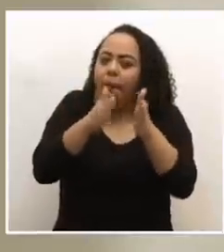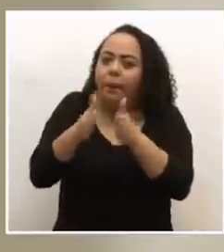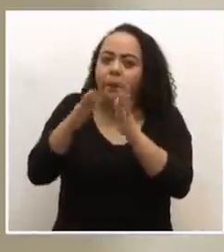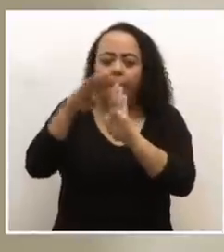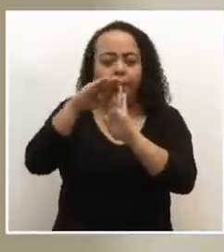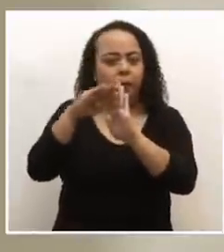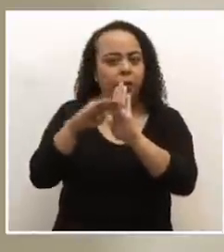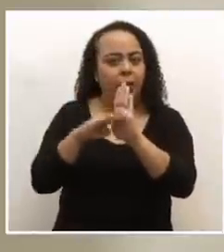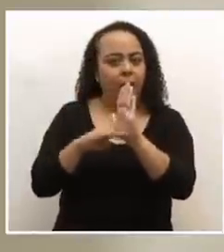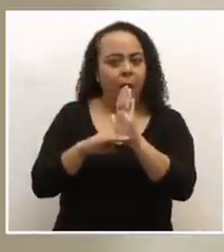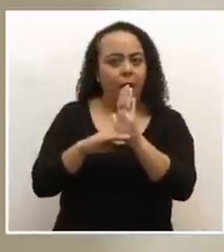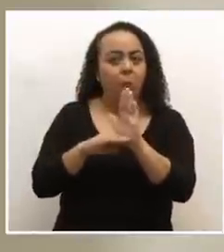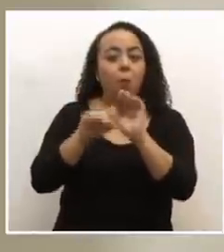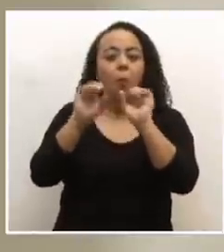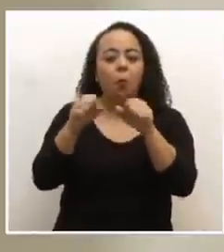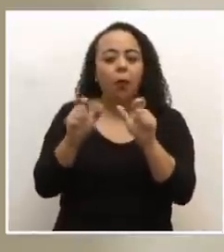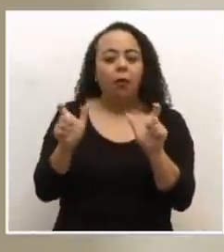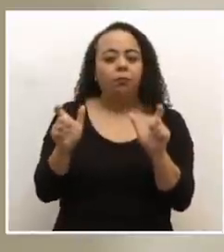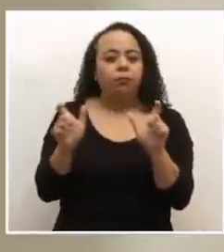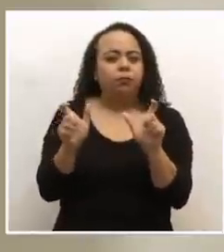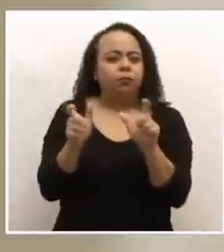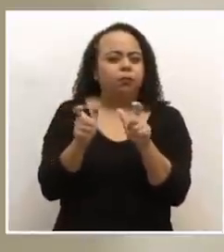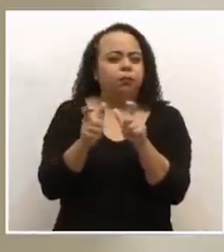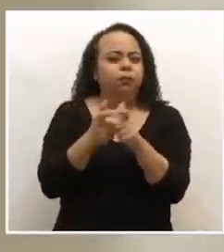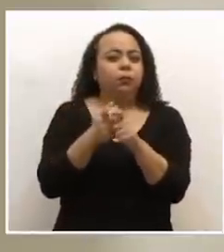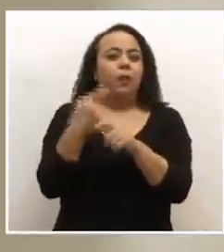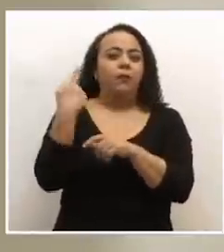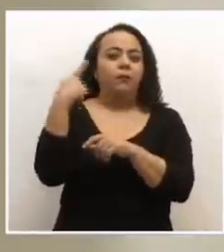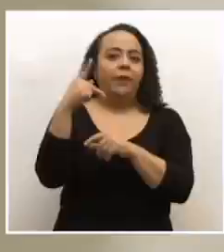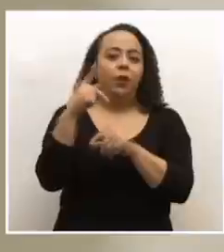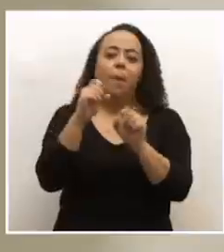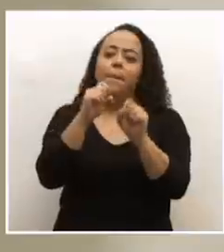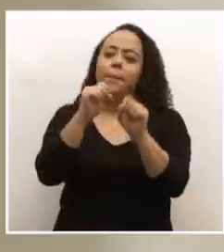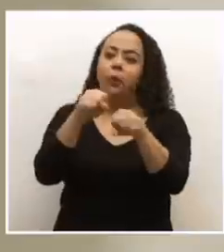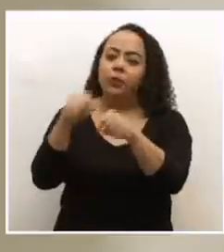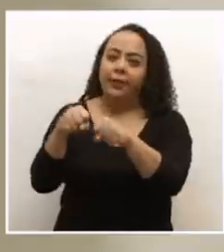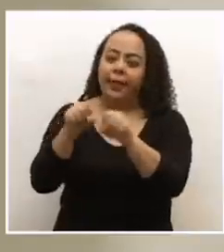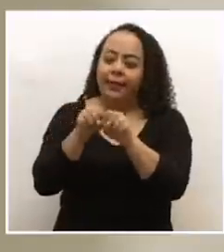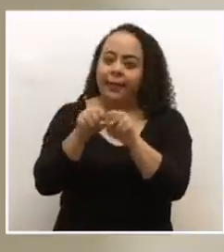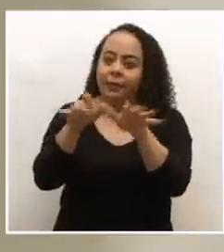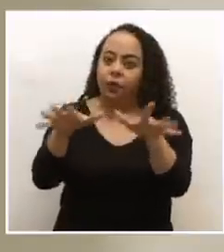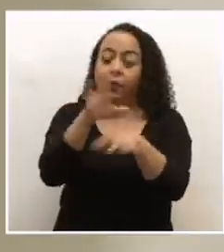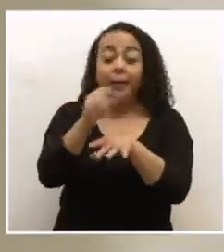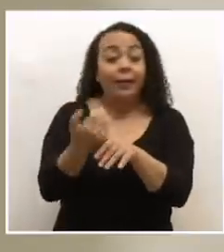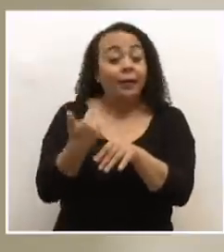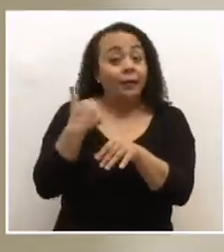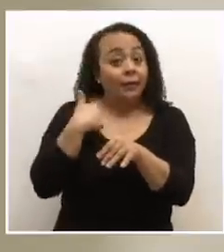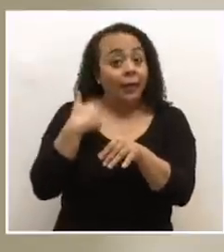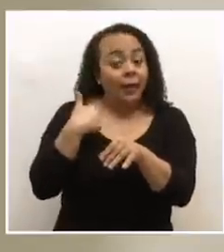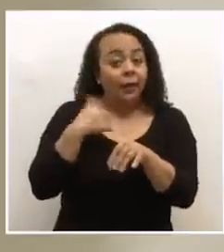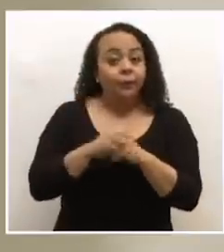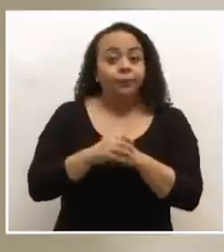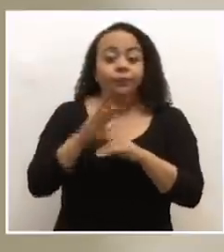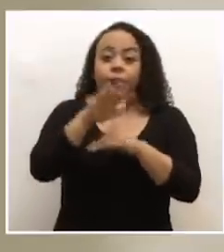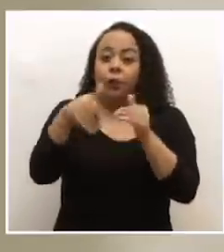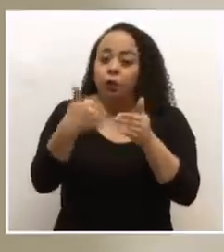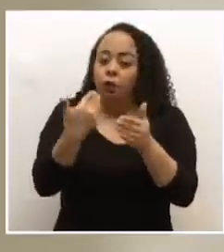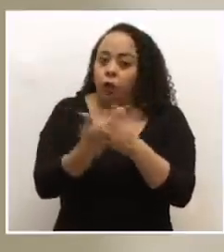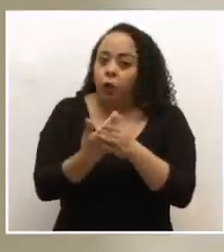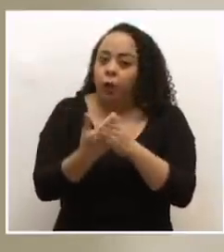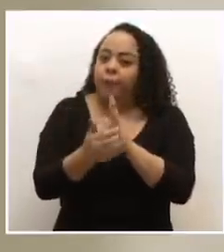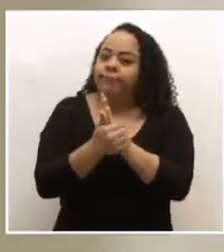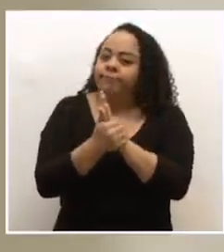a minimizar al máximo el riesgo posible de transmisión y que vamos a tener toda la capacidad